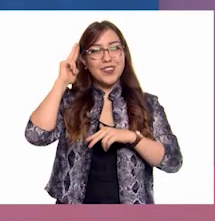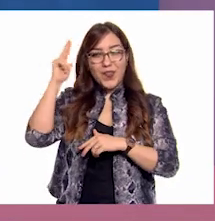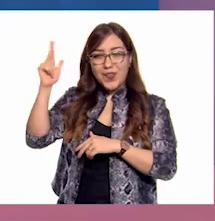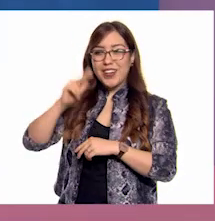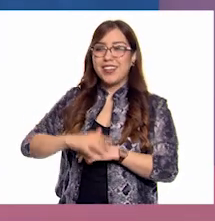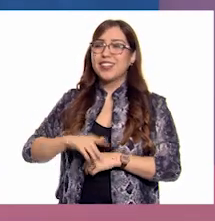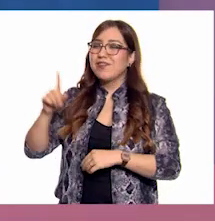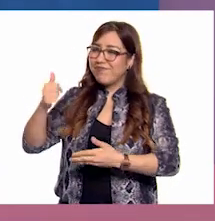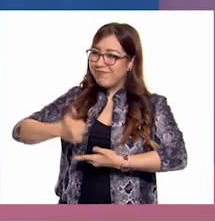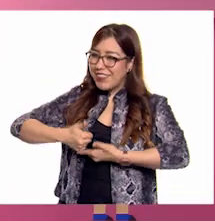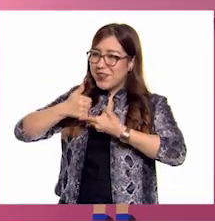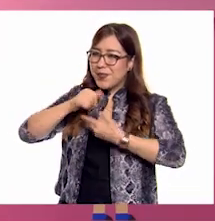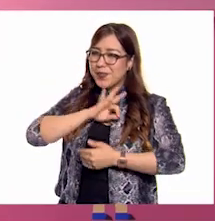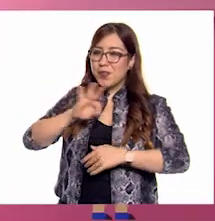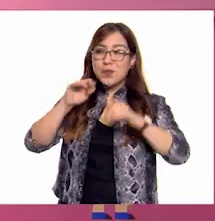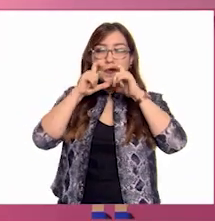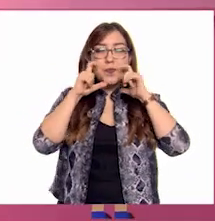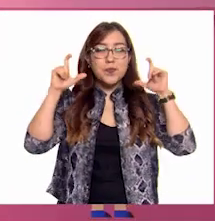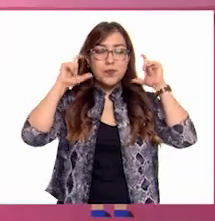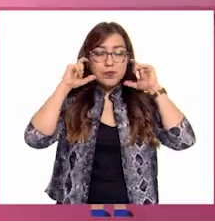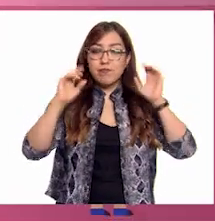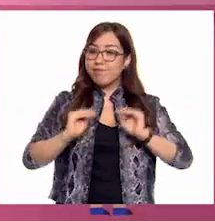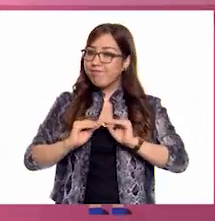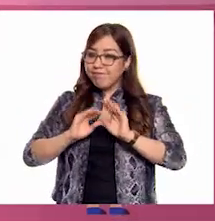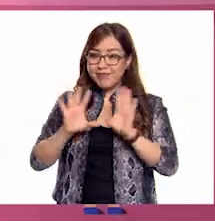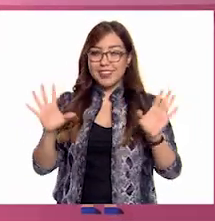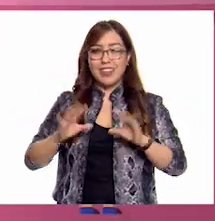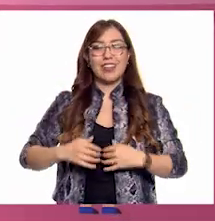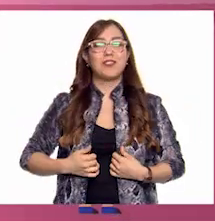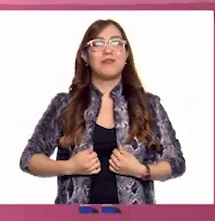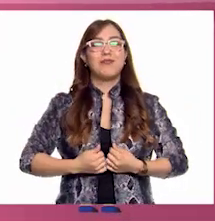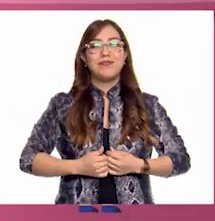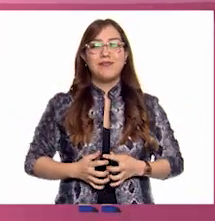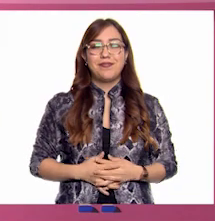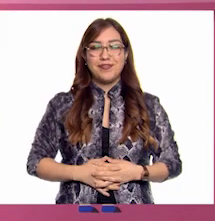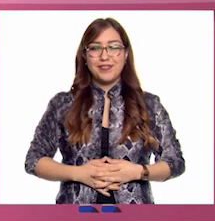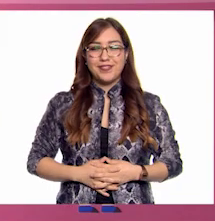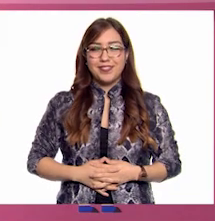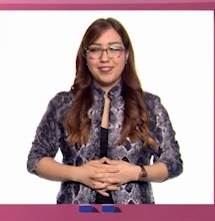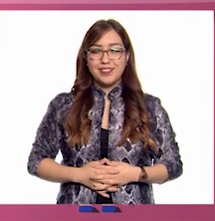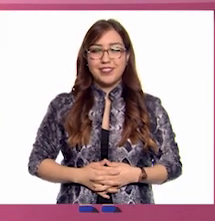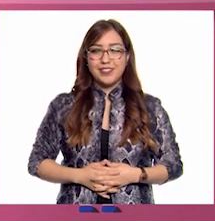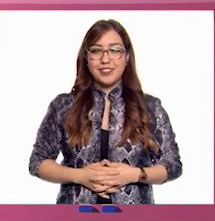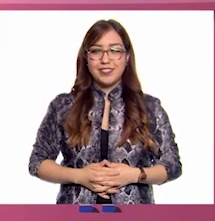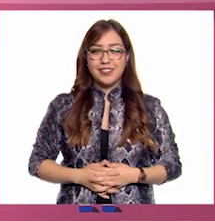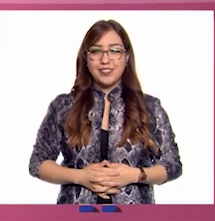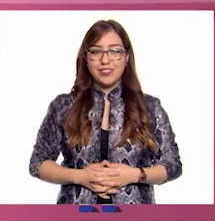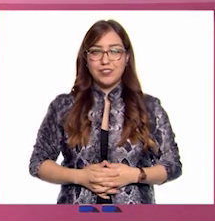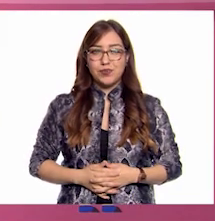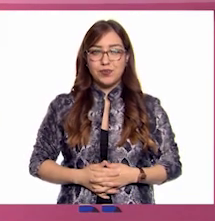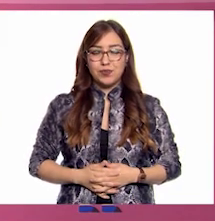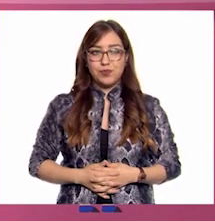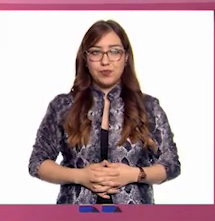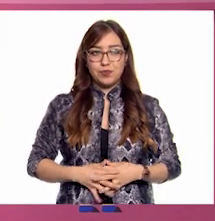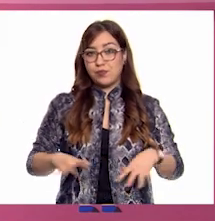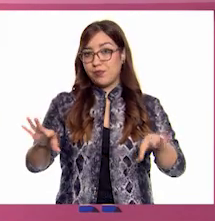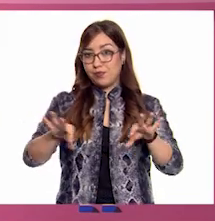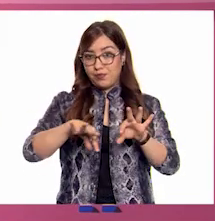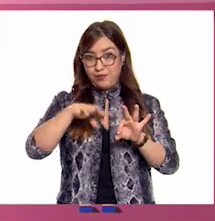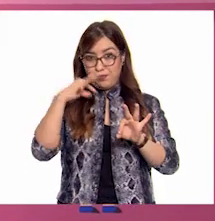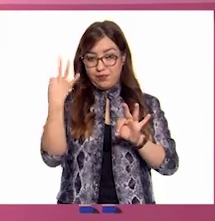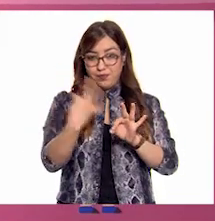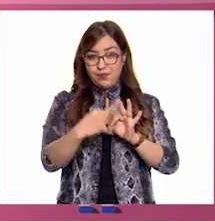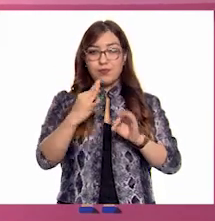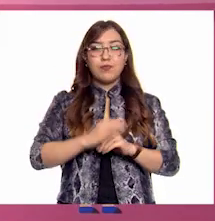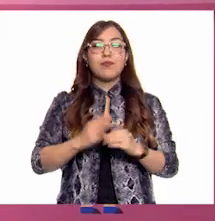¿Me puedes ayudar con mi cubrebocas, por favor? Claro, por supuesto Ale, con mucho gusto. Gracias. Listo, aquí te lo pongo.